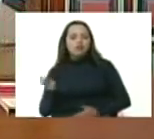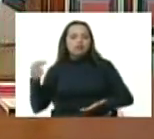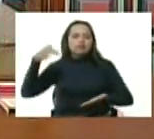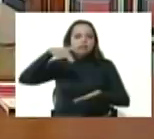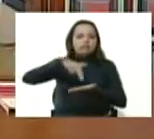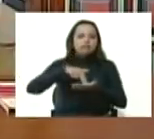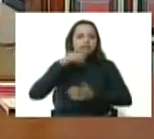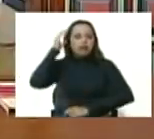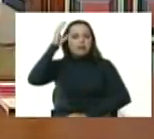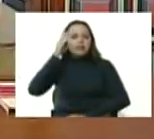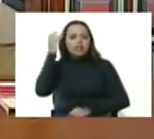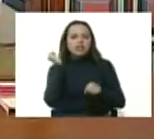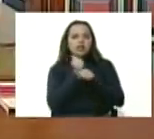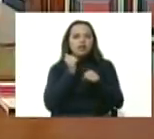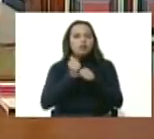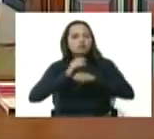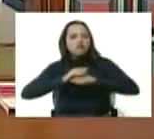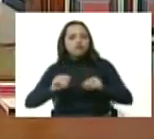en la capacidad productiva